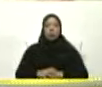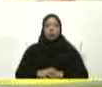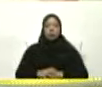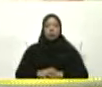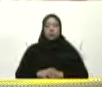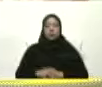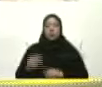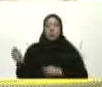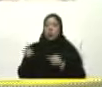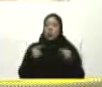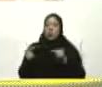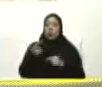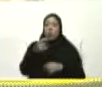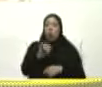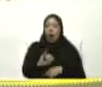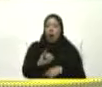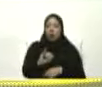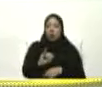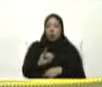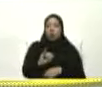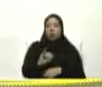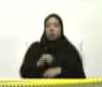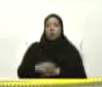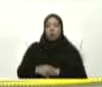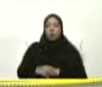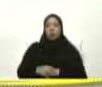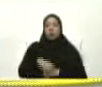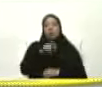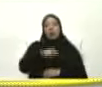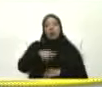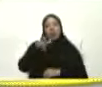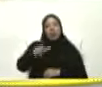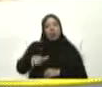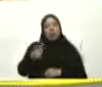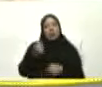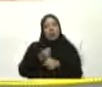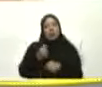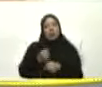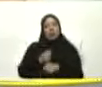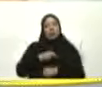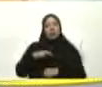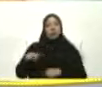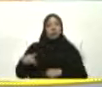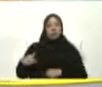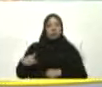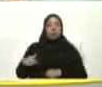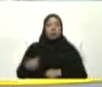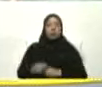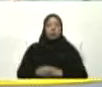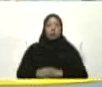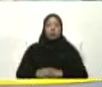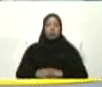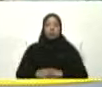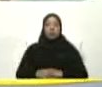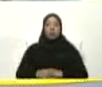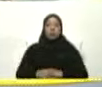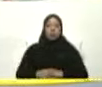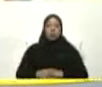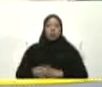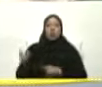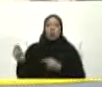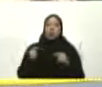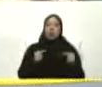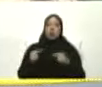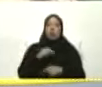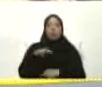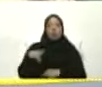Es un debate Que hay Entre La gente De fe Y la gente De ciencia Pero es un debate